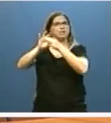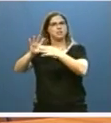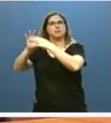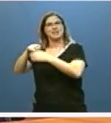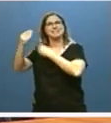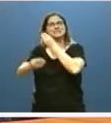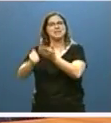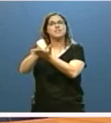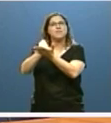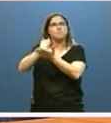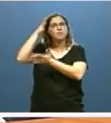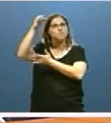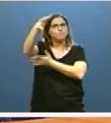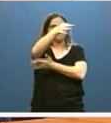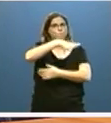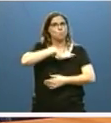consultorios locales.